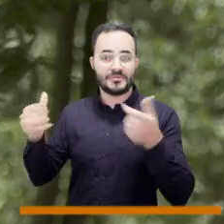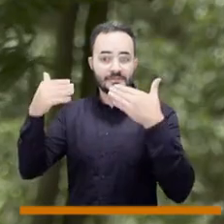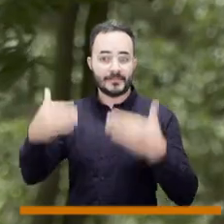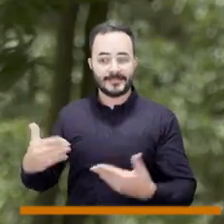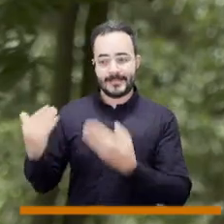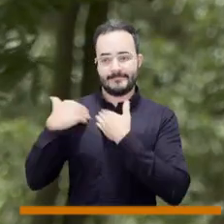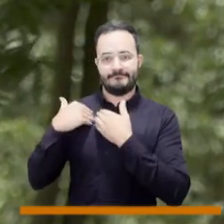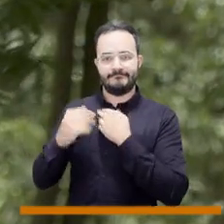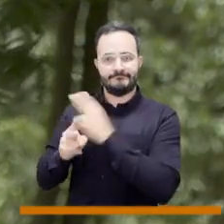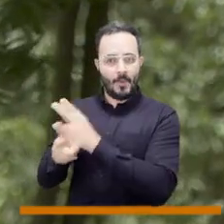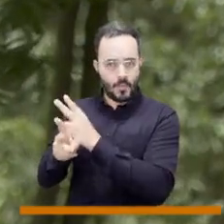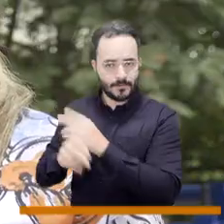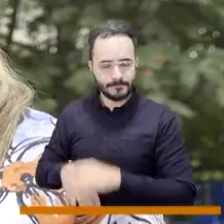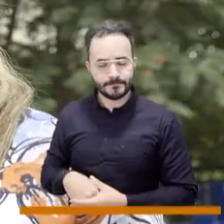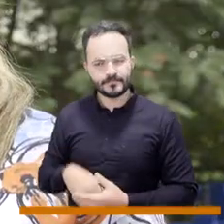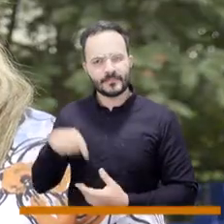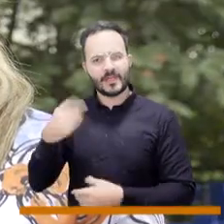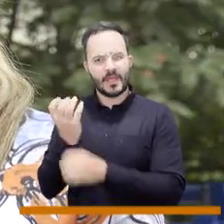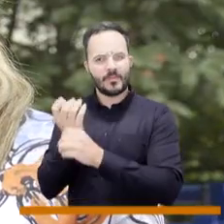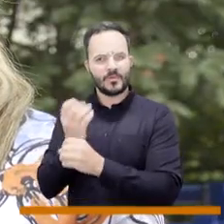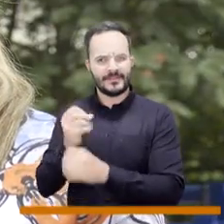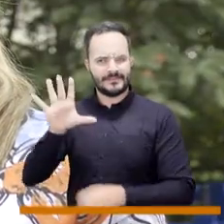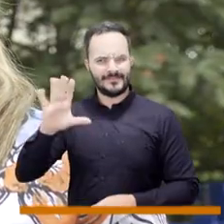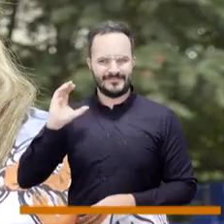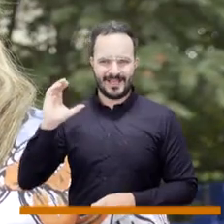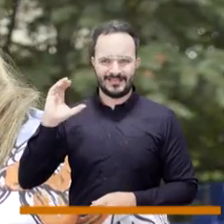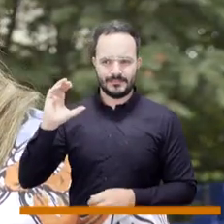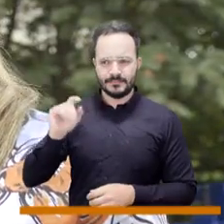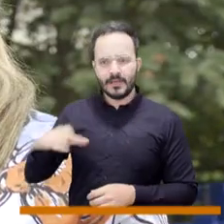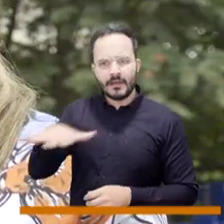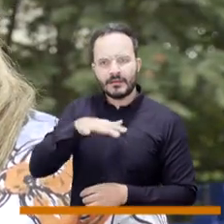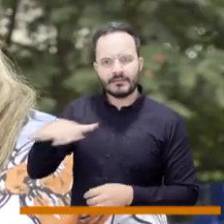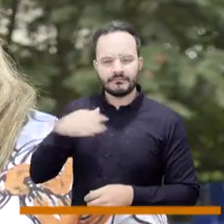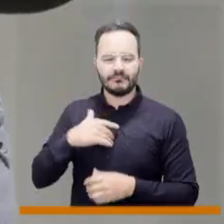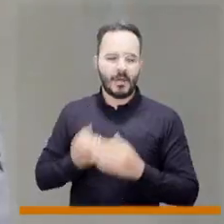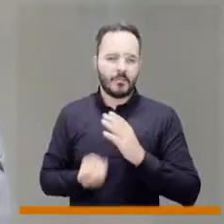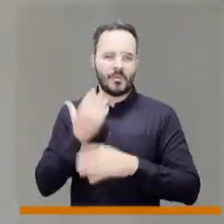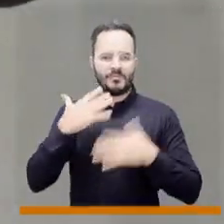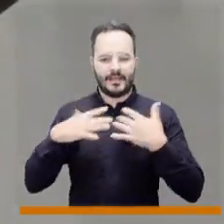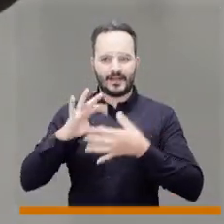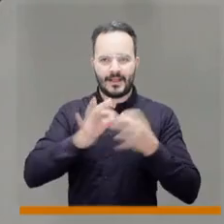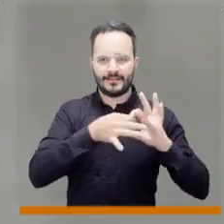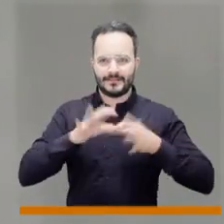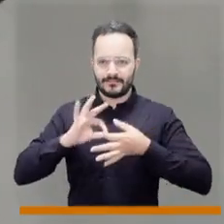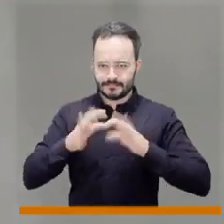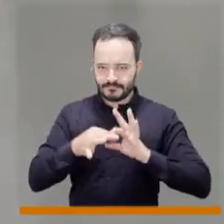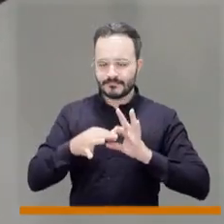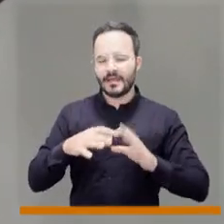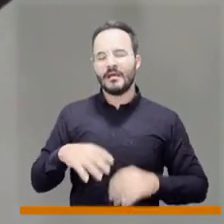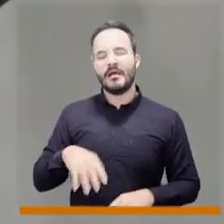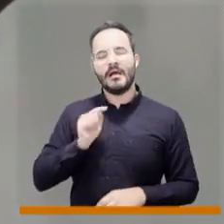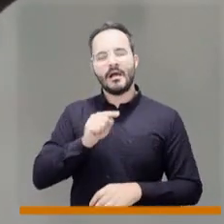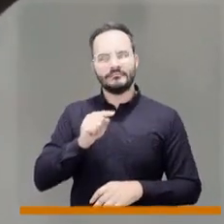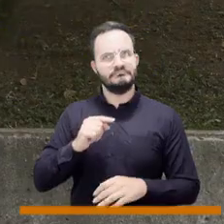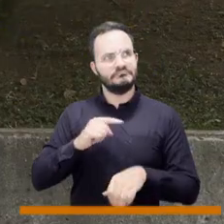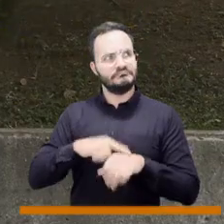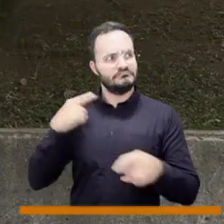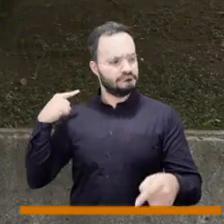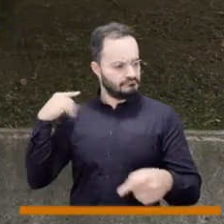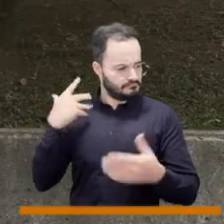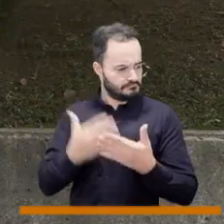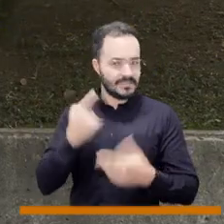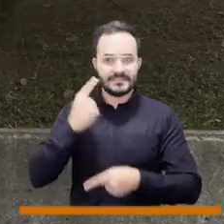mayor o una persona con discapacidad Aquí en la comuna 5 Castilla creamos la red Cuidarte hace aproximadamente